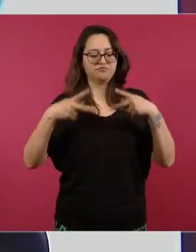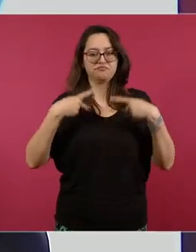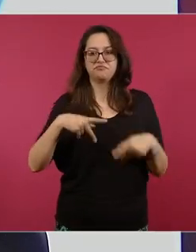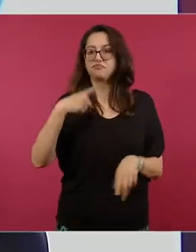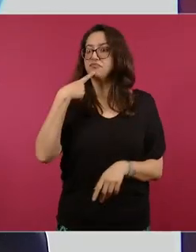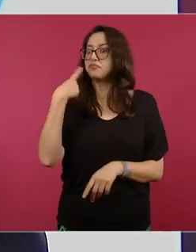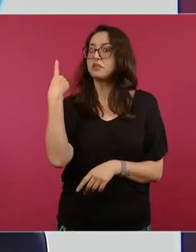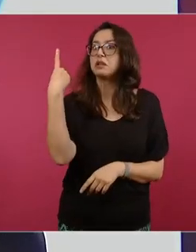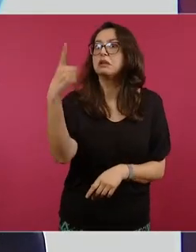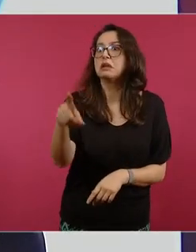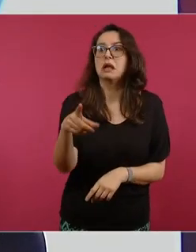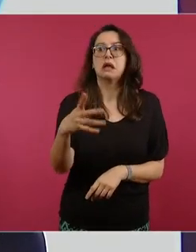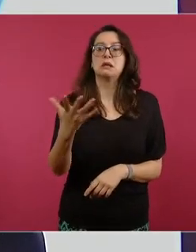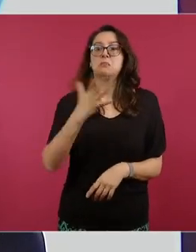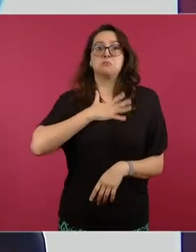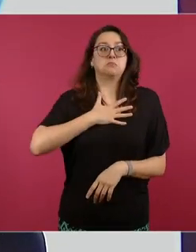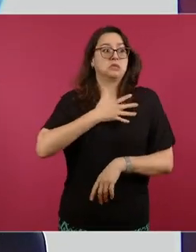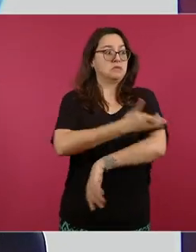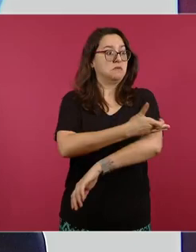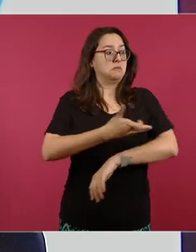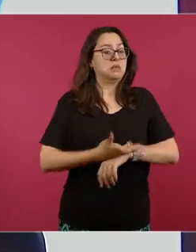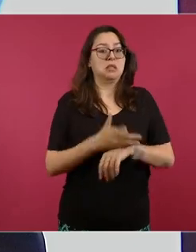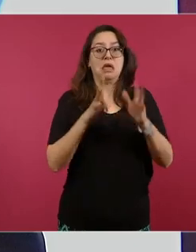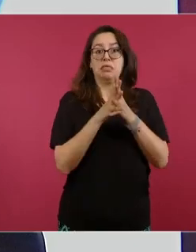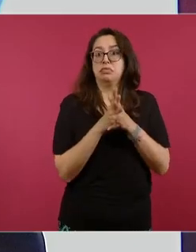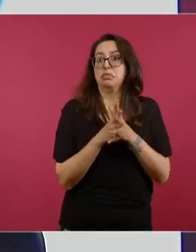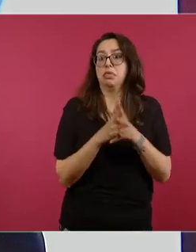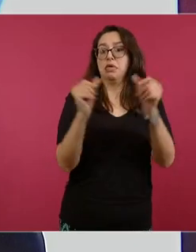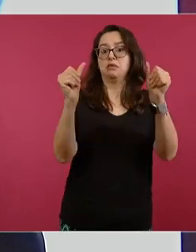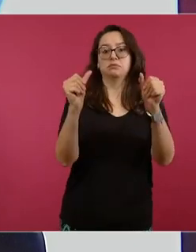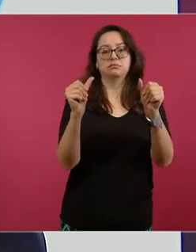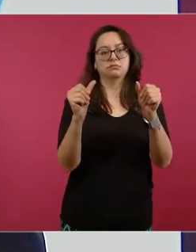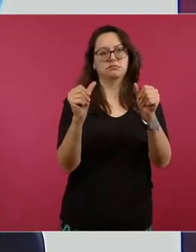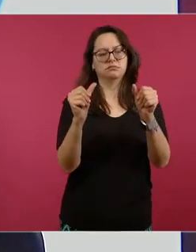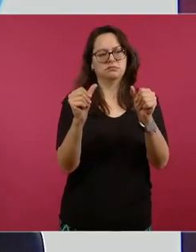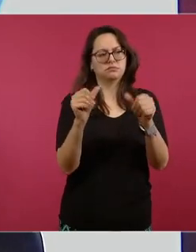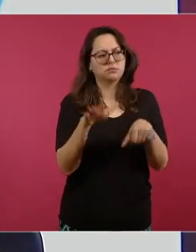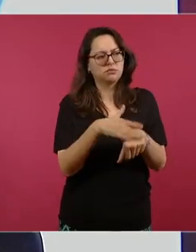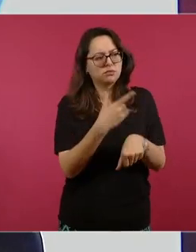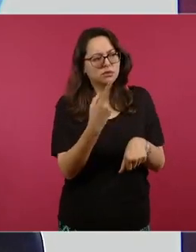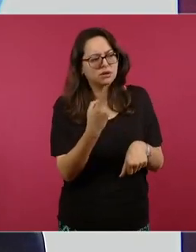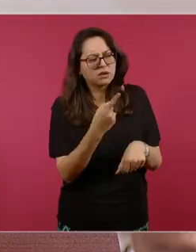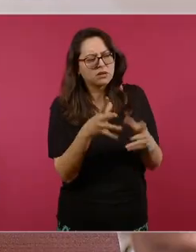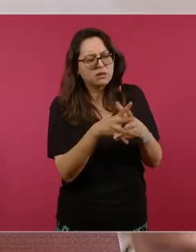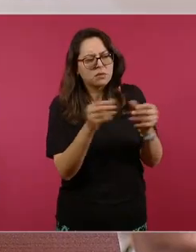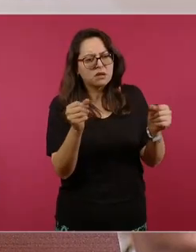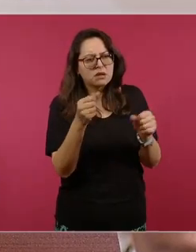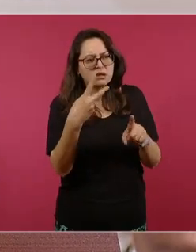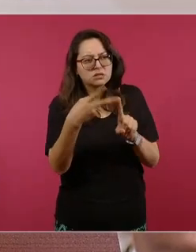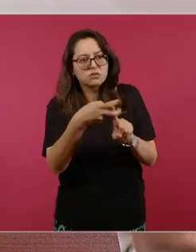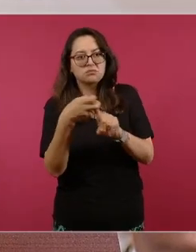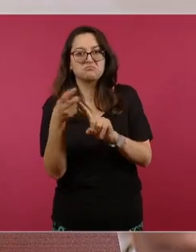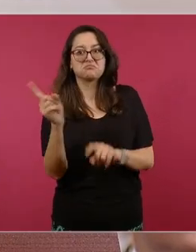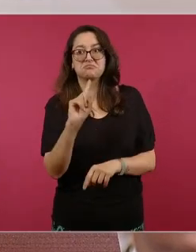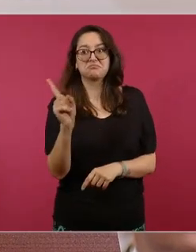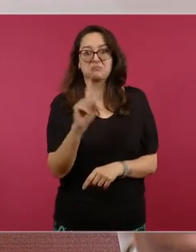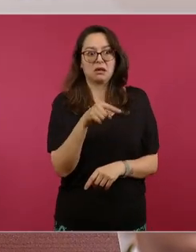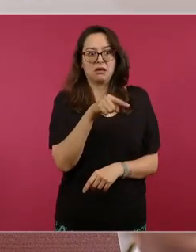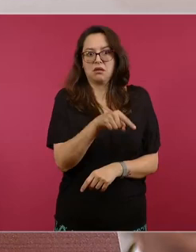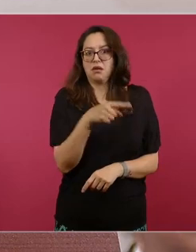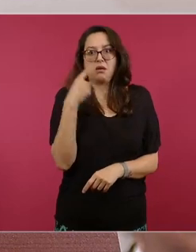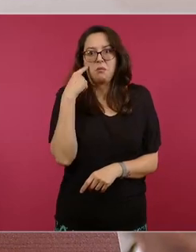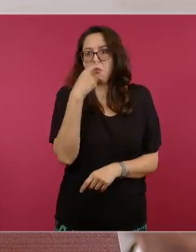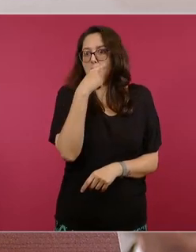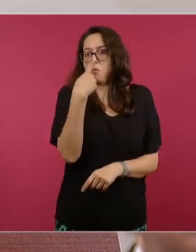muchos casos encontramos que se trata de personas que se ausentaron voluntariamente por diversas razones y por otra parte